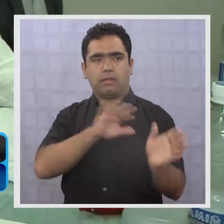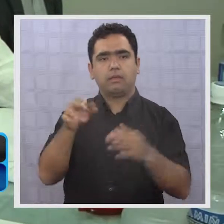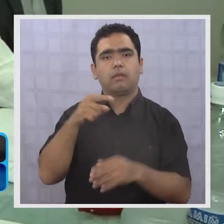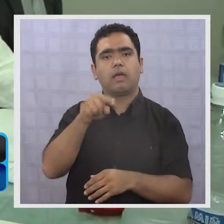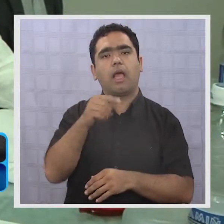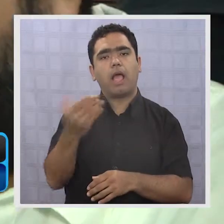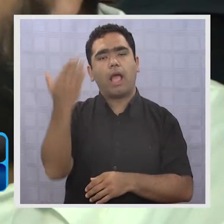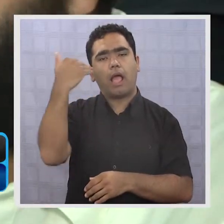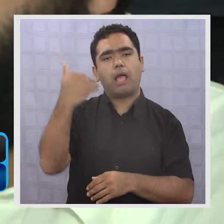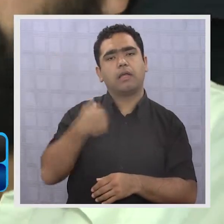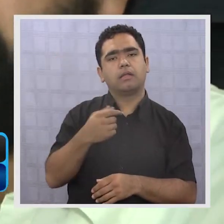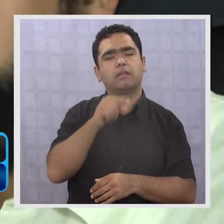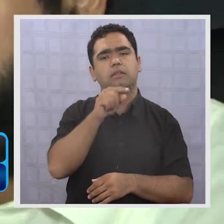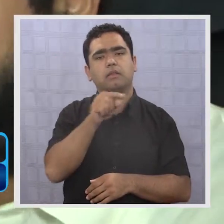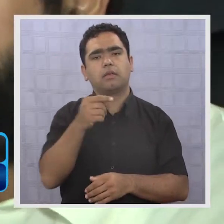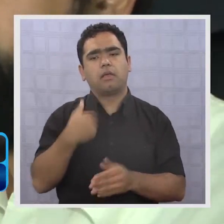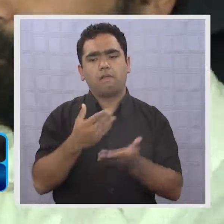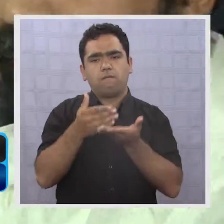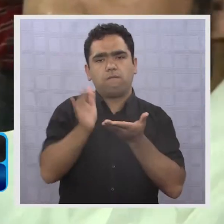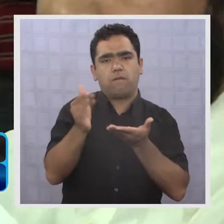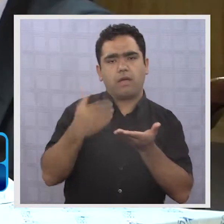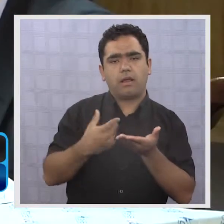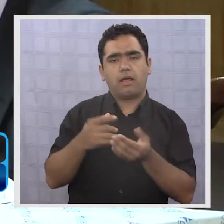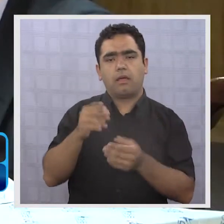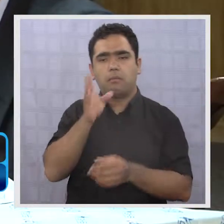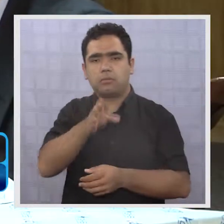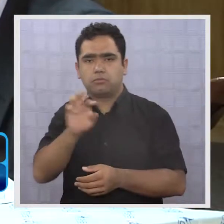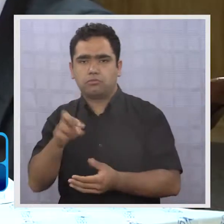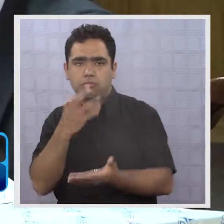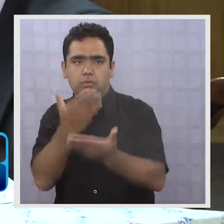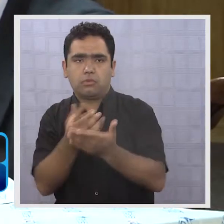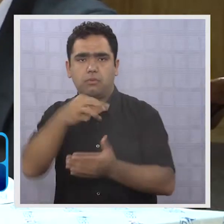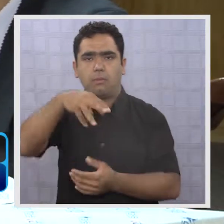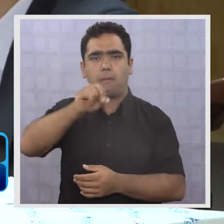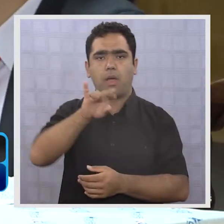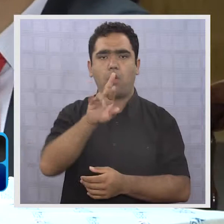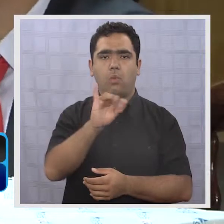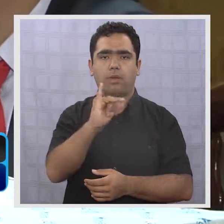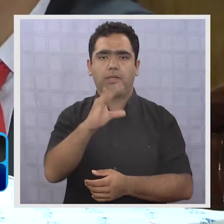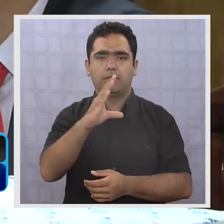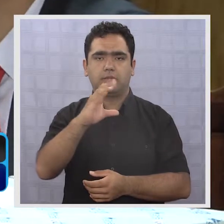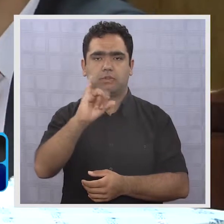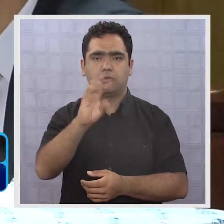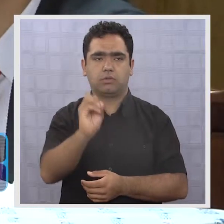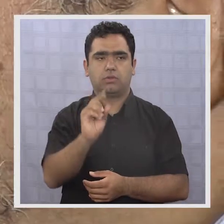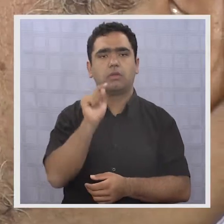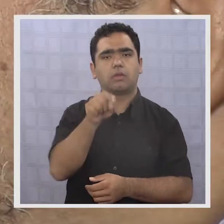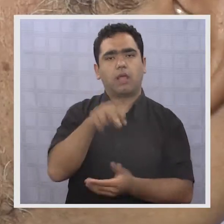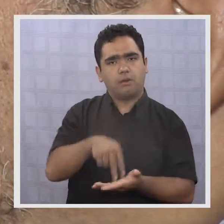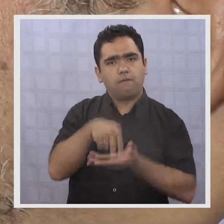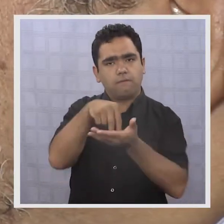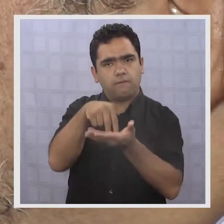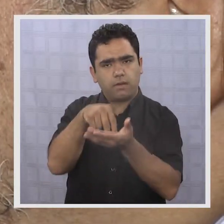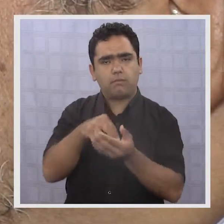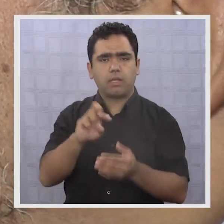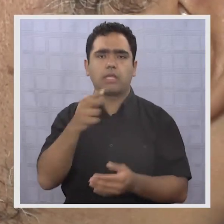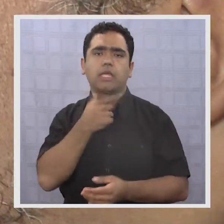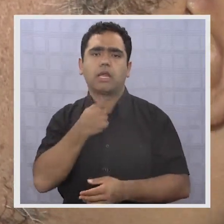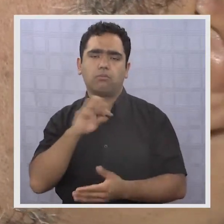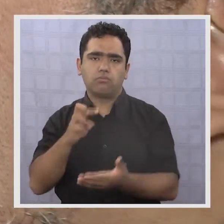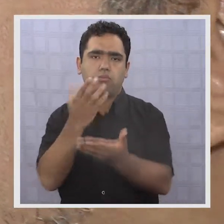dejaba afuera la opción del precandidato socialista Mauricio Sudre, quien, a pesar de ello, mantiene firme su postulación.